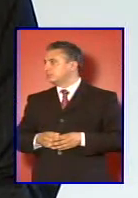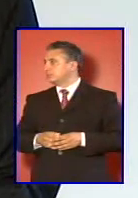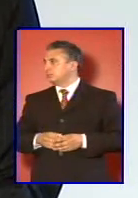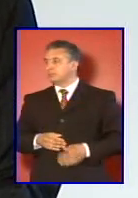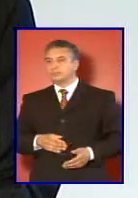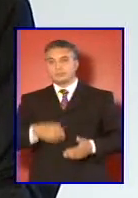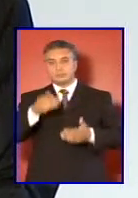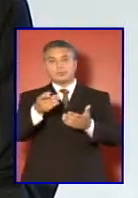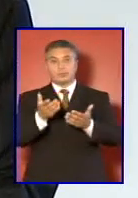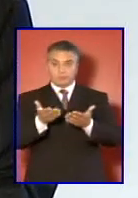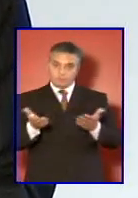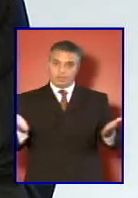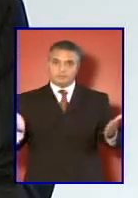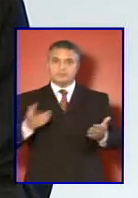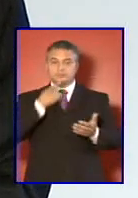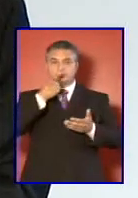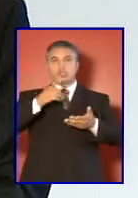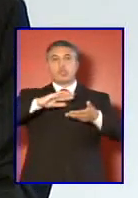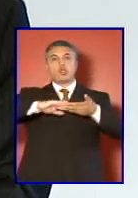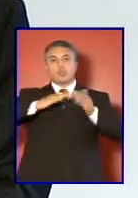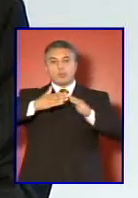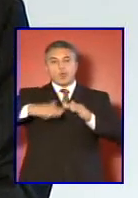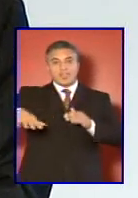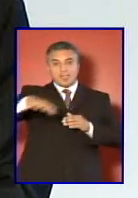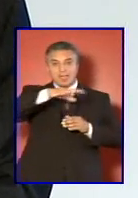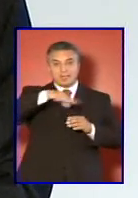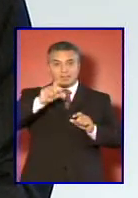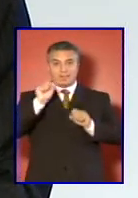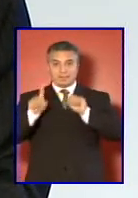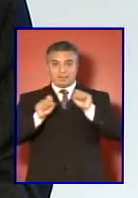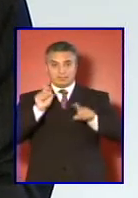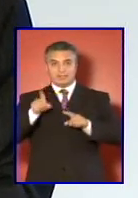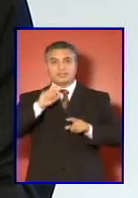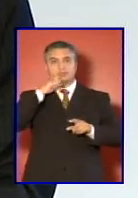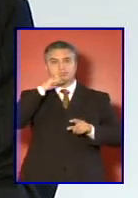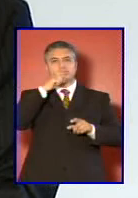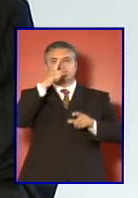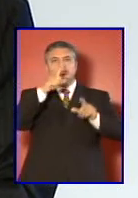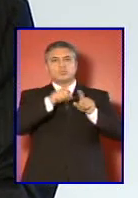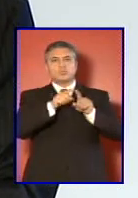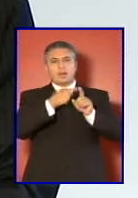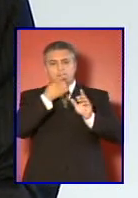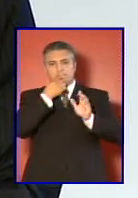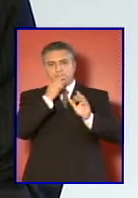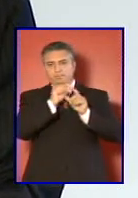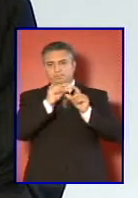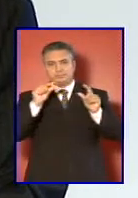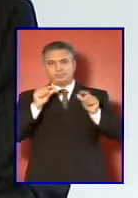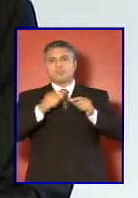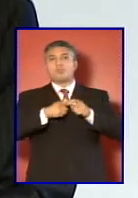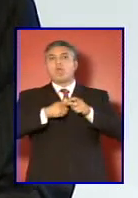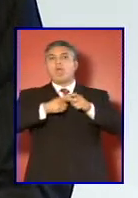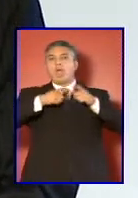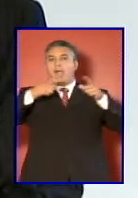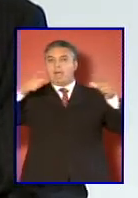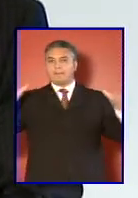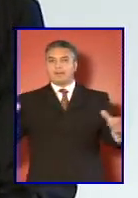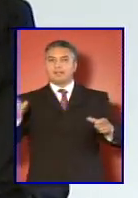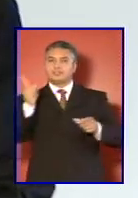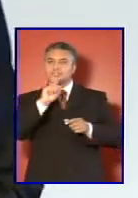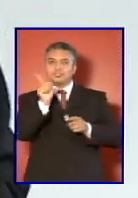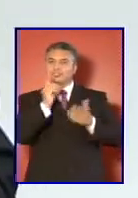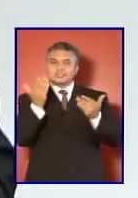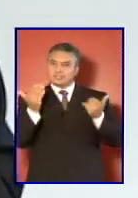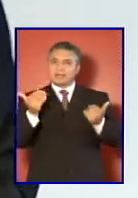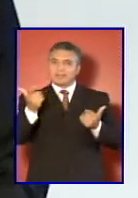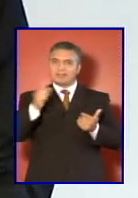Bueno la comunidad de defensa es una definición amplia y no necesariamente